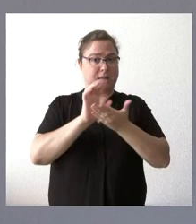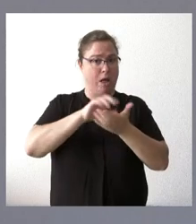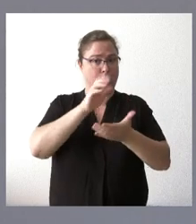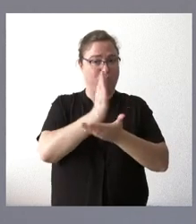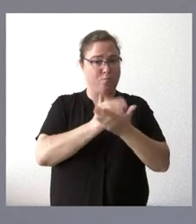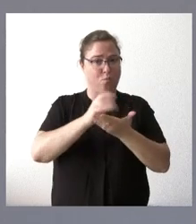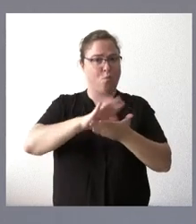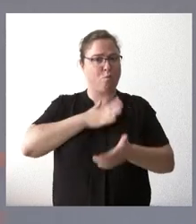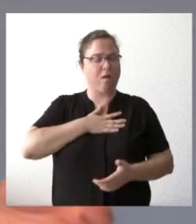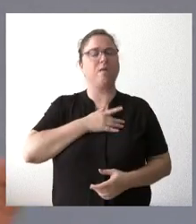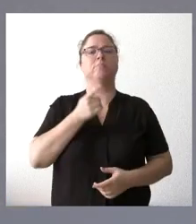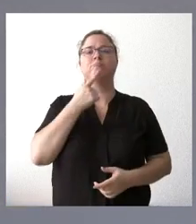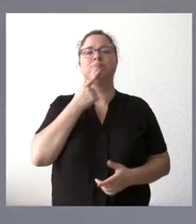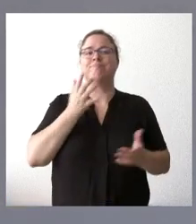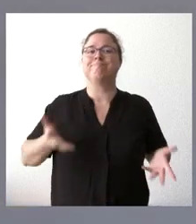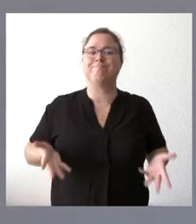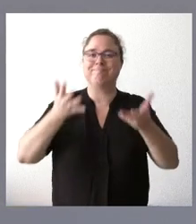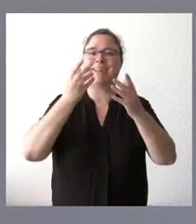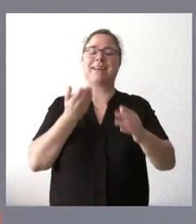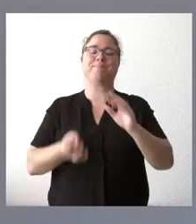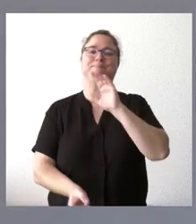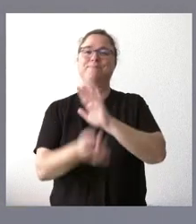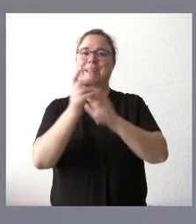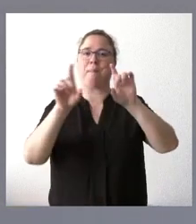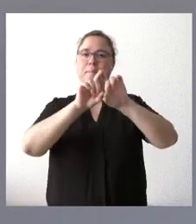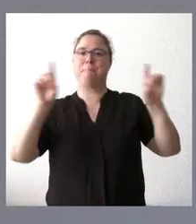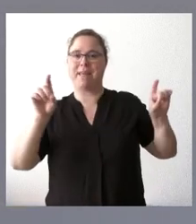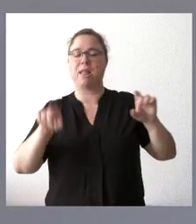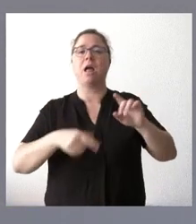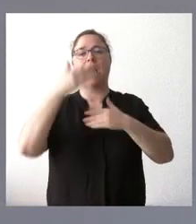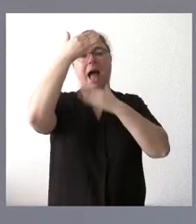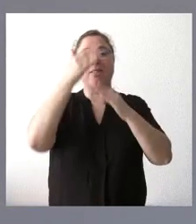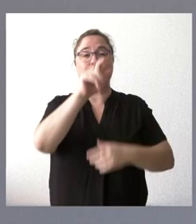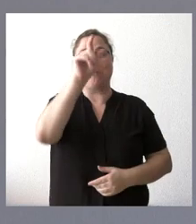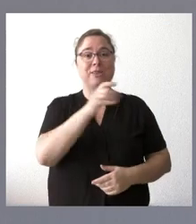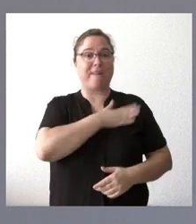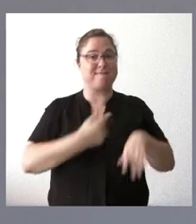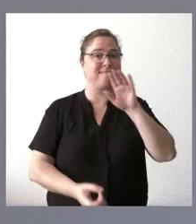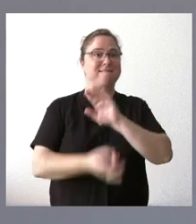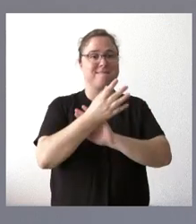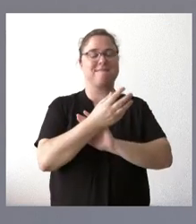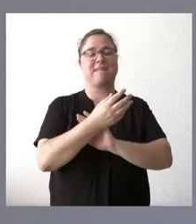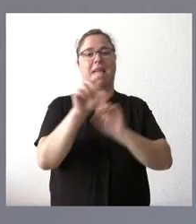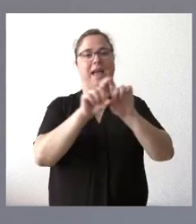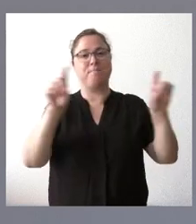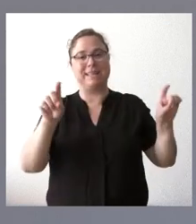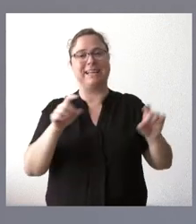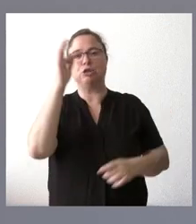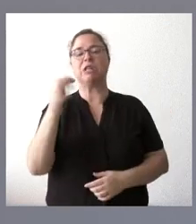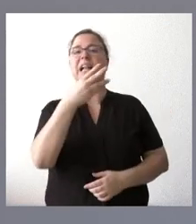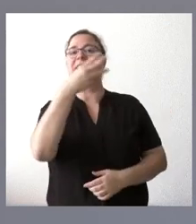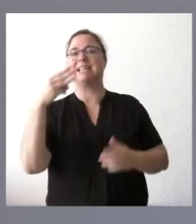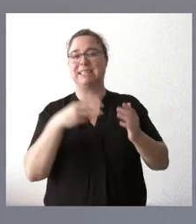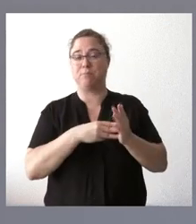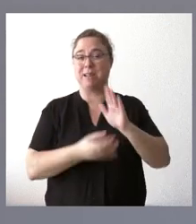fomentado el espíritu emprendedor, atendiendo en este periodo a en torno a 3.000 emprendedores, impulsando la elaboración de 842